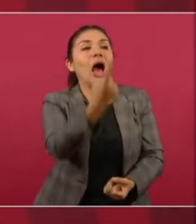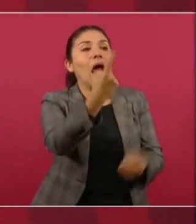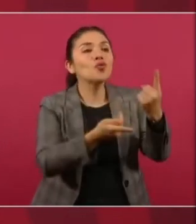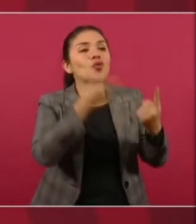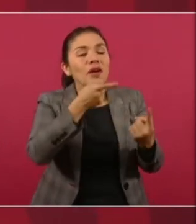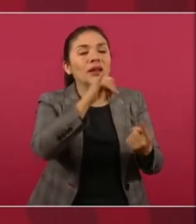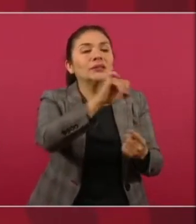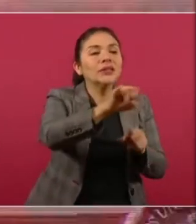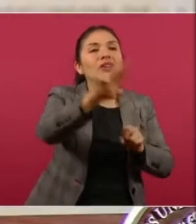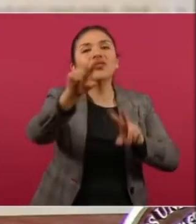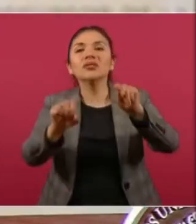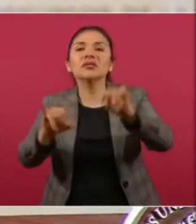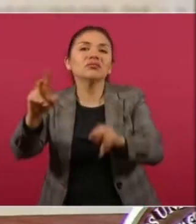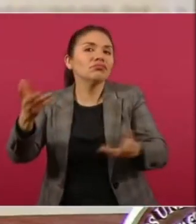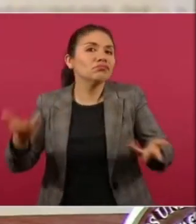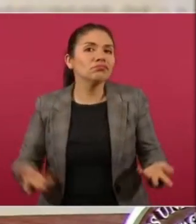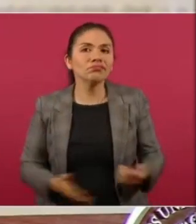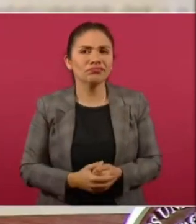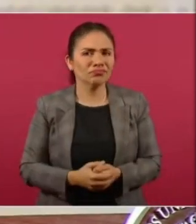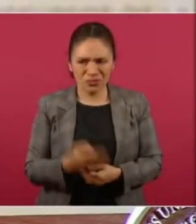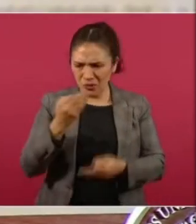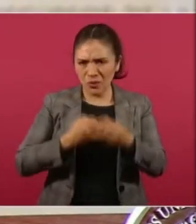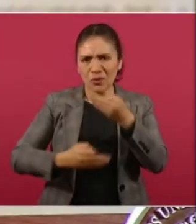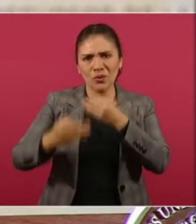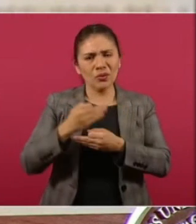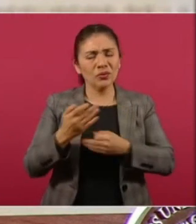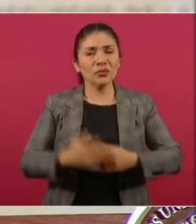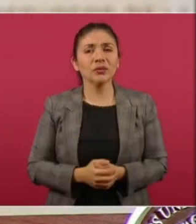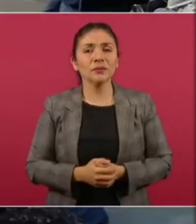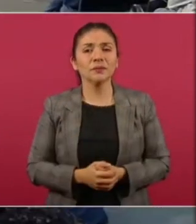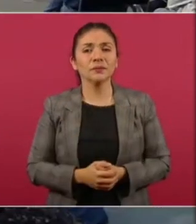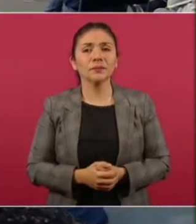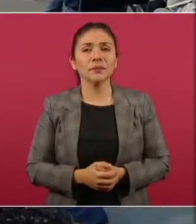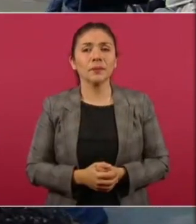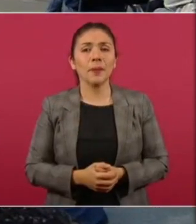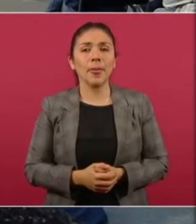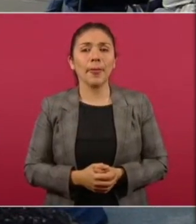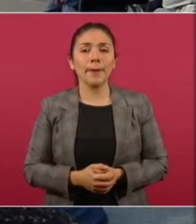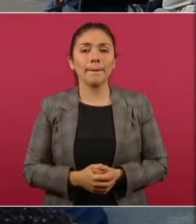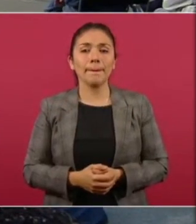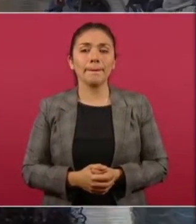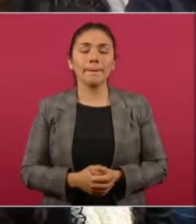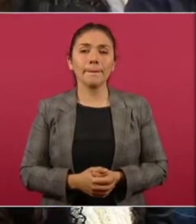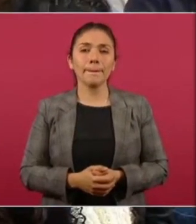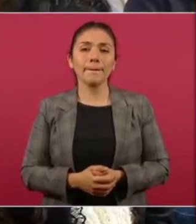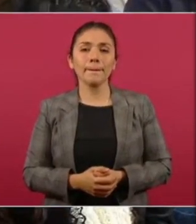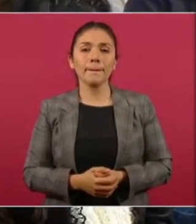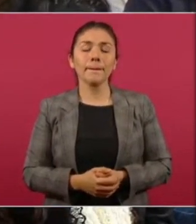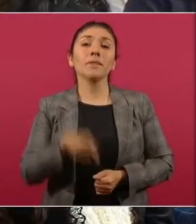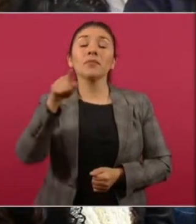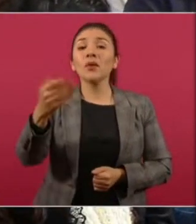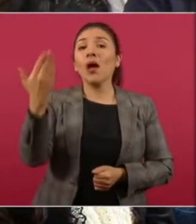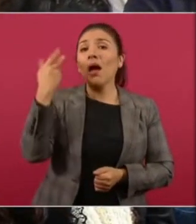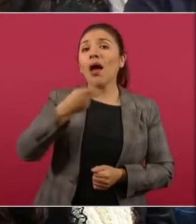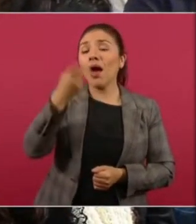hablan otros, pero todos. Además usted prometió equidad y justicia y